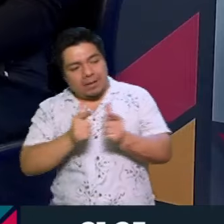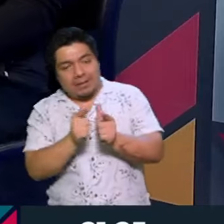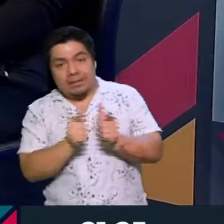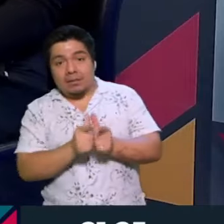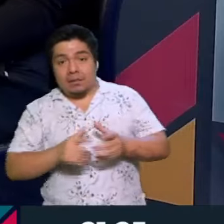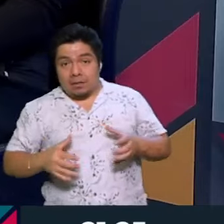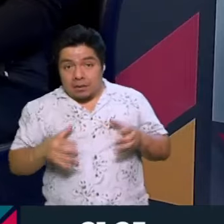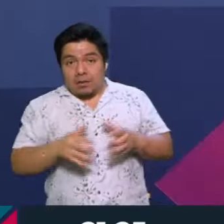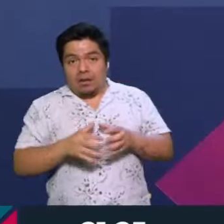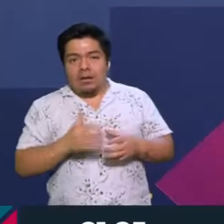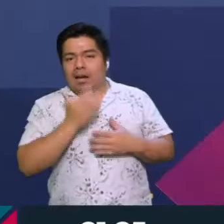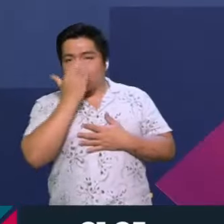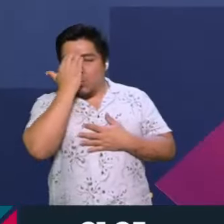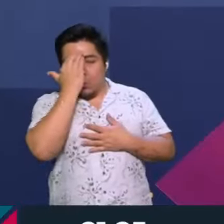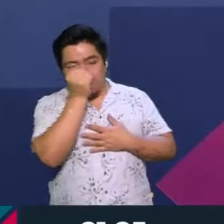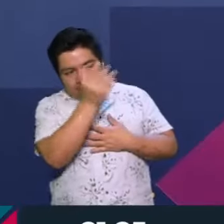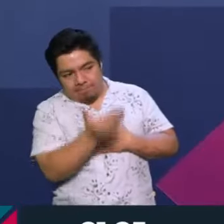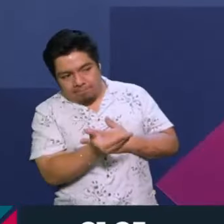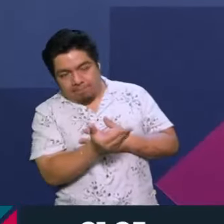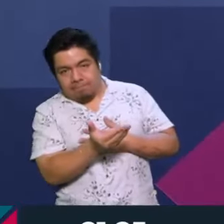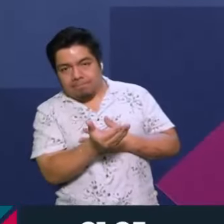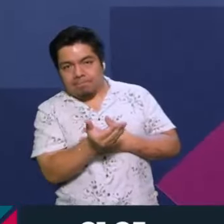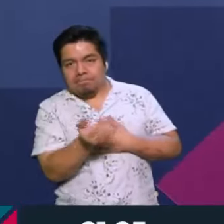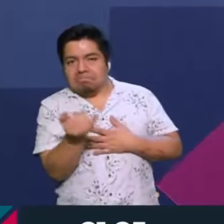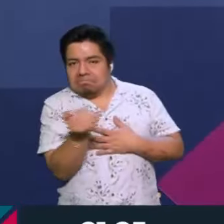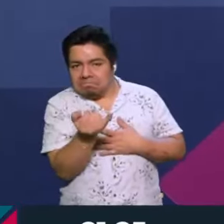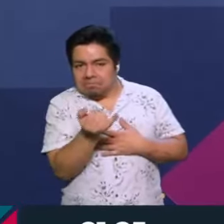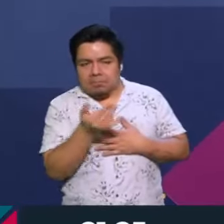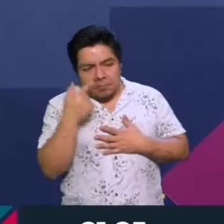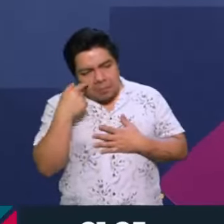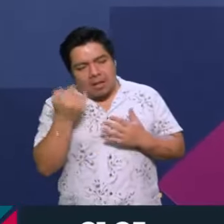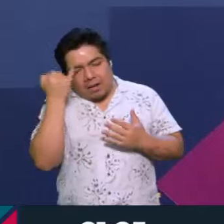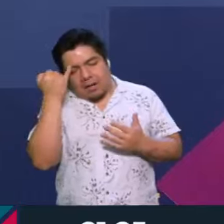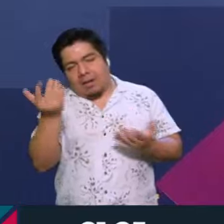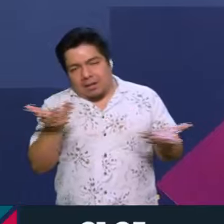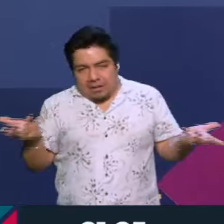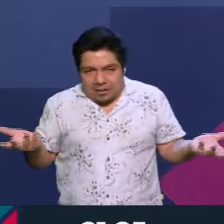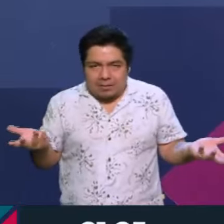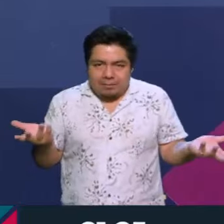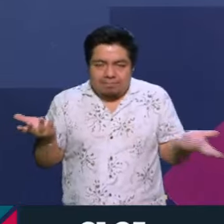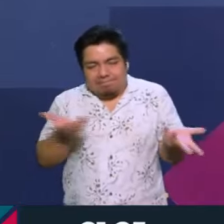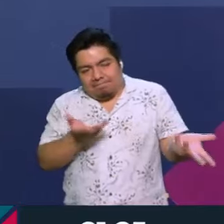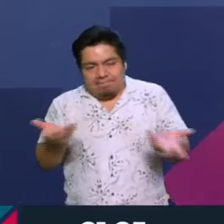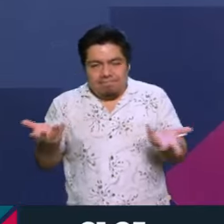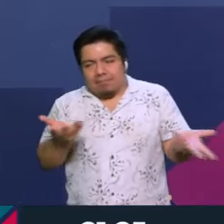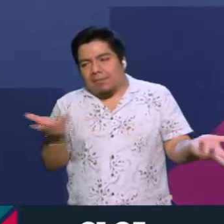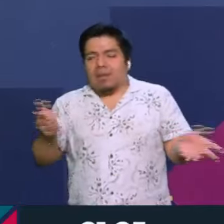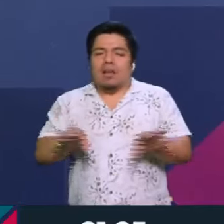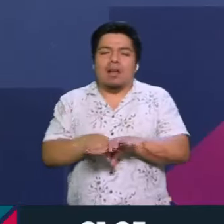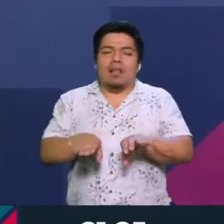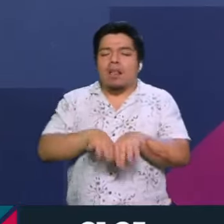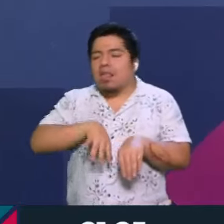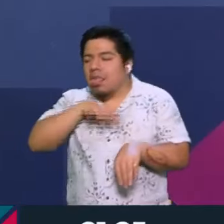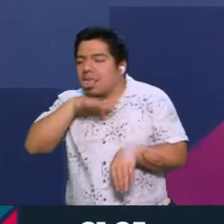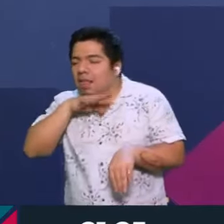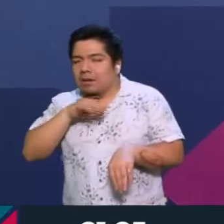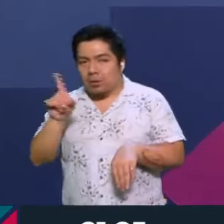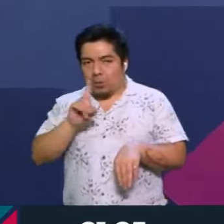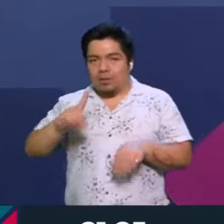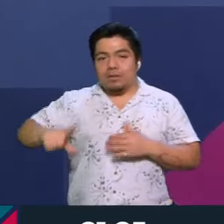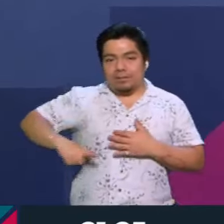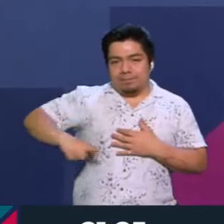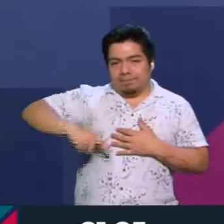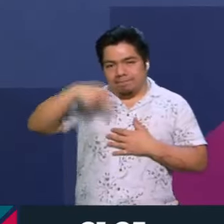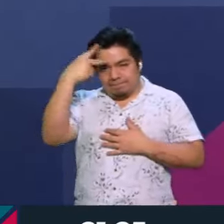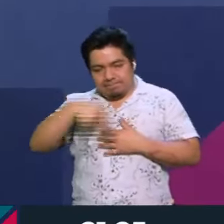que además ya lo conoce y que además también es pragmático, la verdad. Tampoco vamos aquí a chuparnos el dedo. El gobierno mexicano también